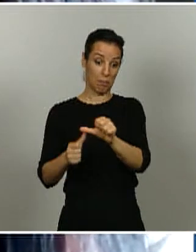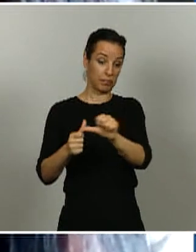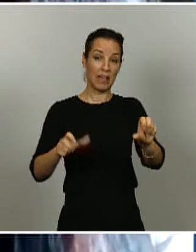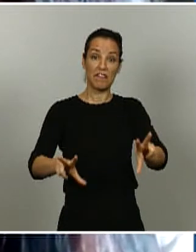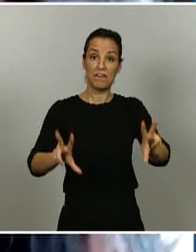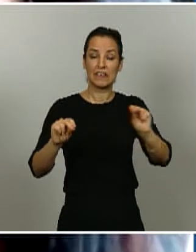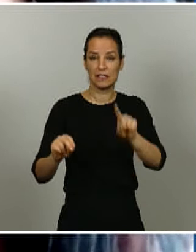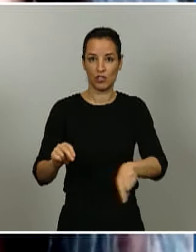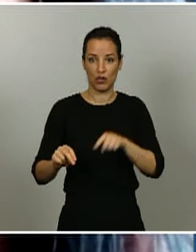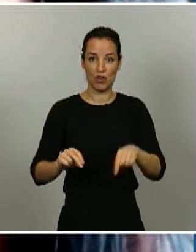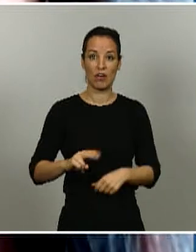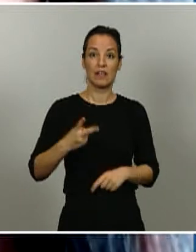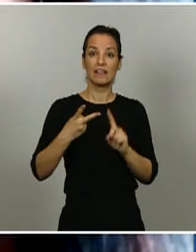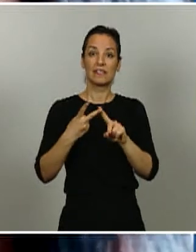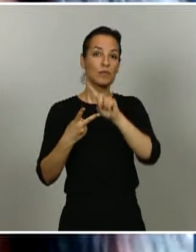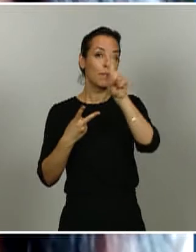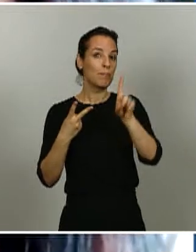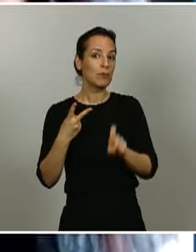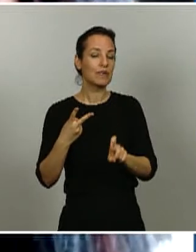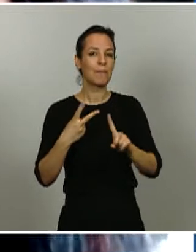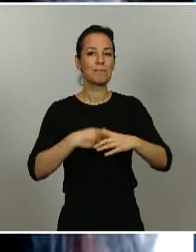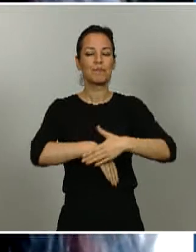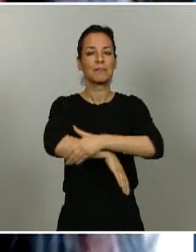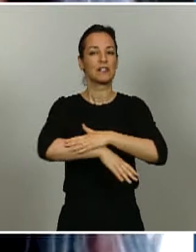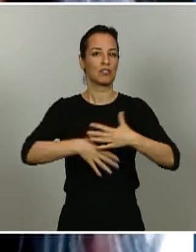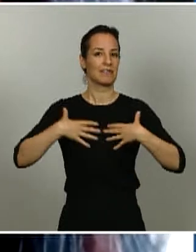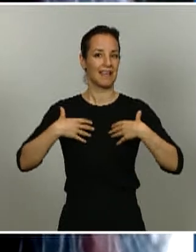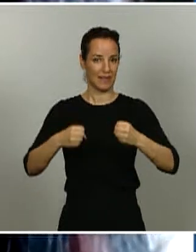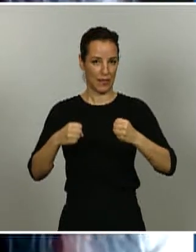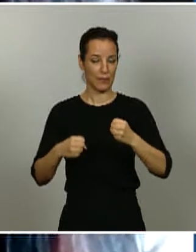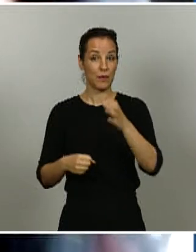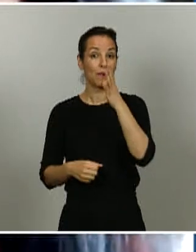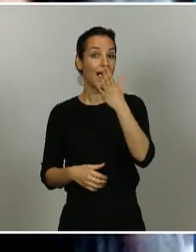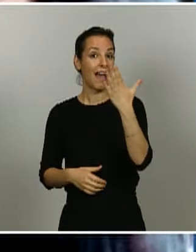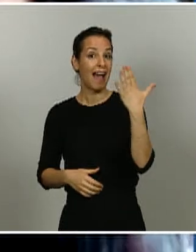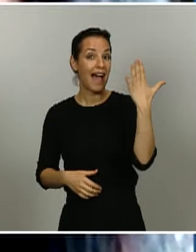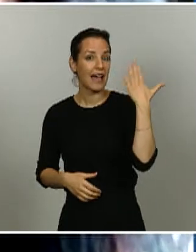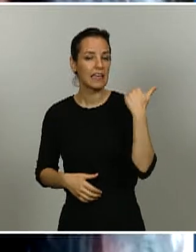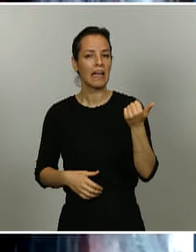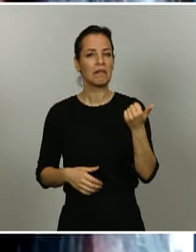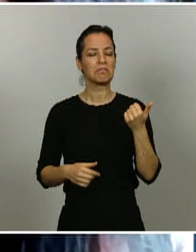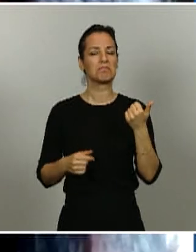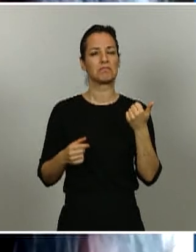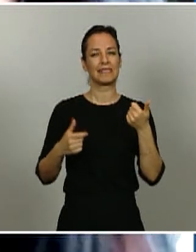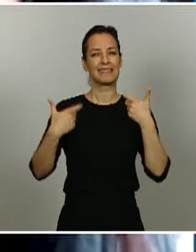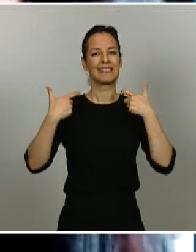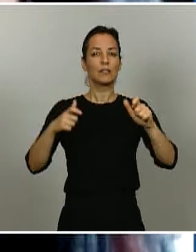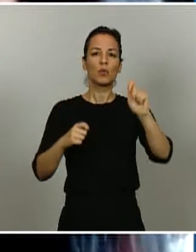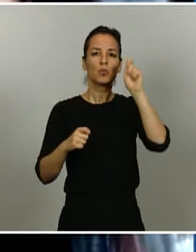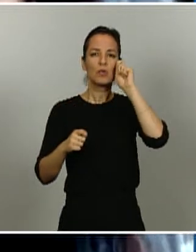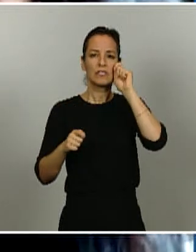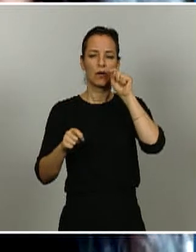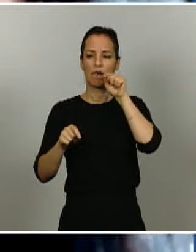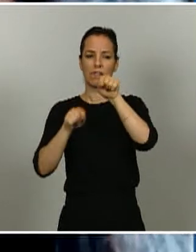pregunta para el ministro de Sanidad, porque ayer varias voces del sector turístico, también algunas